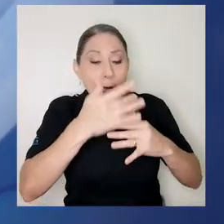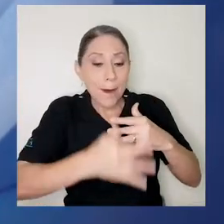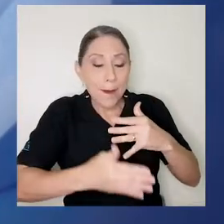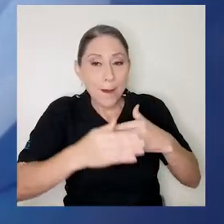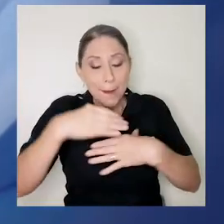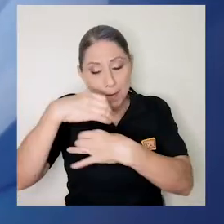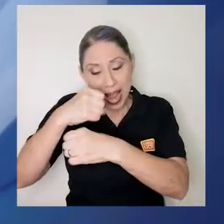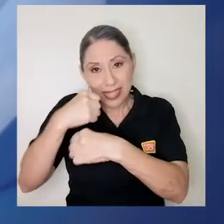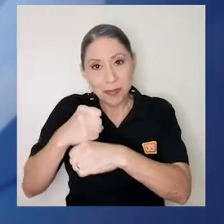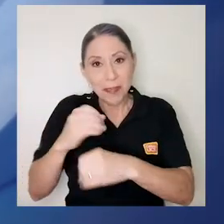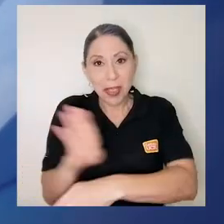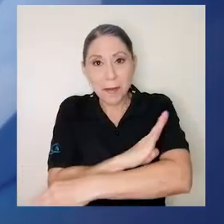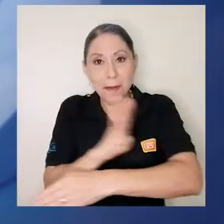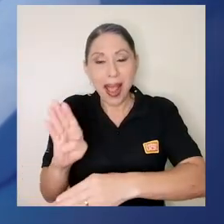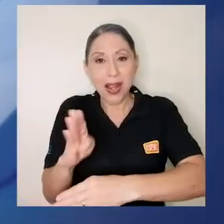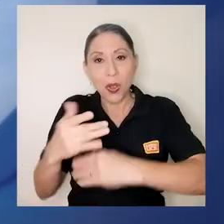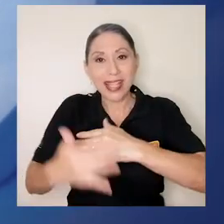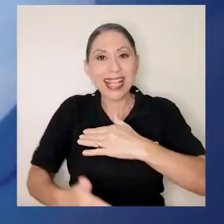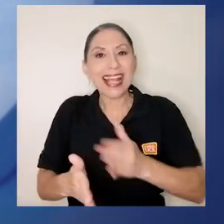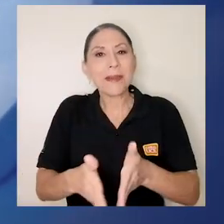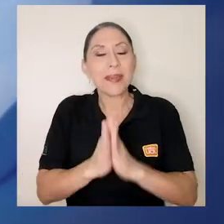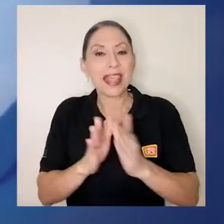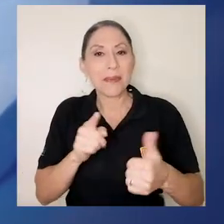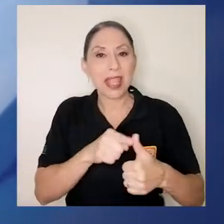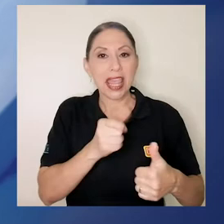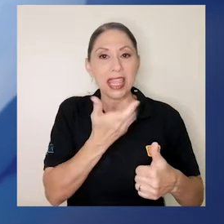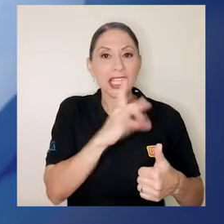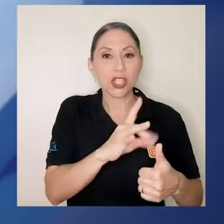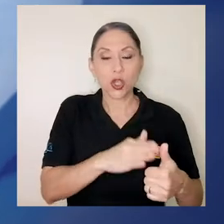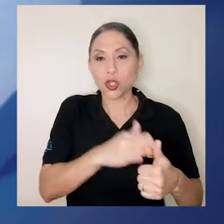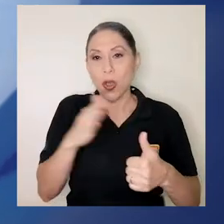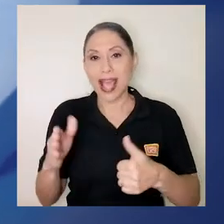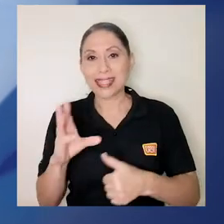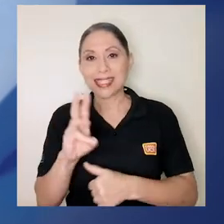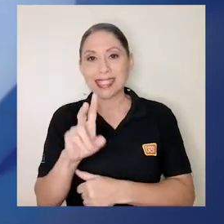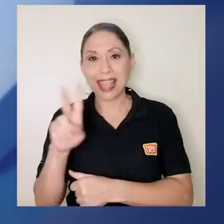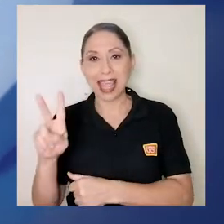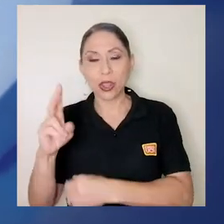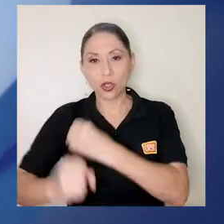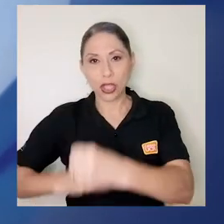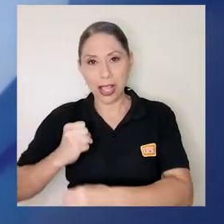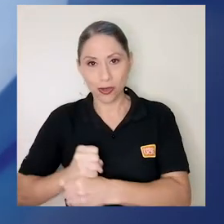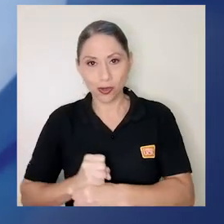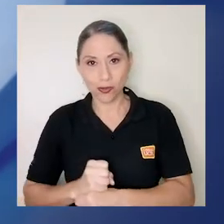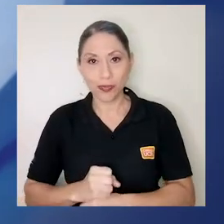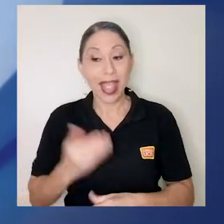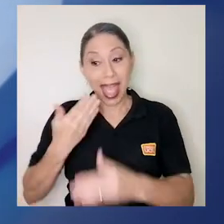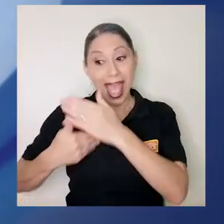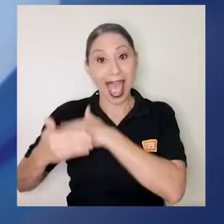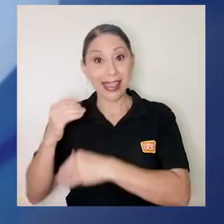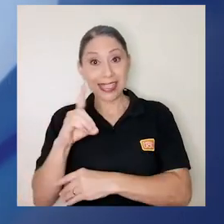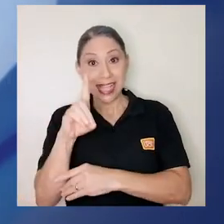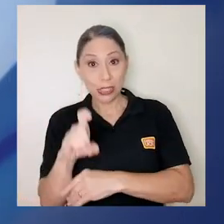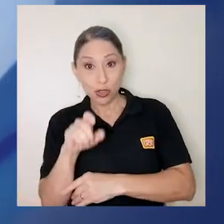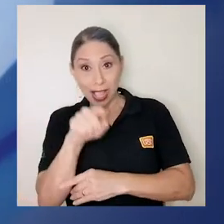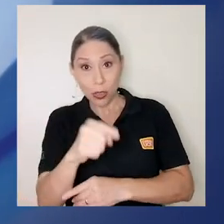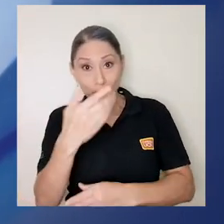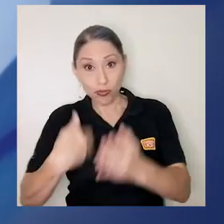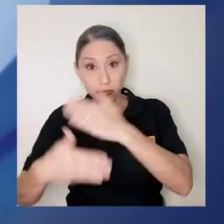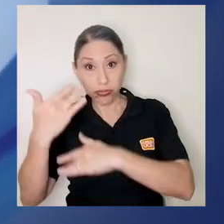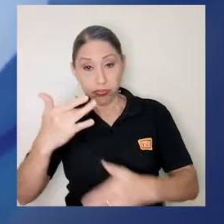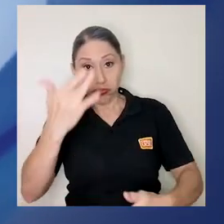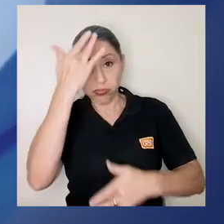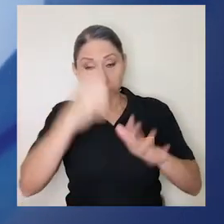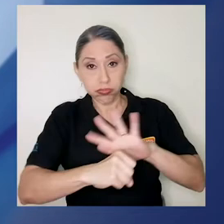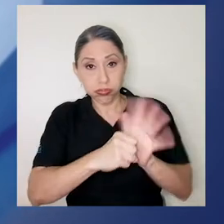siguiente. Tener entre 18 y 62 años de edad. Haber sido diagnosticado con COVID-19 y